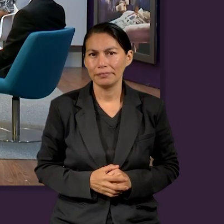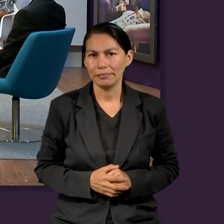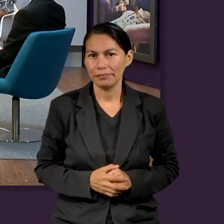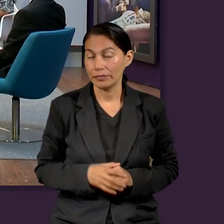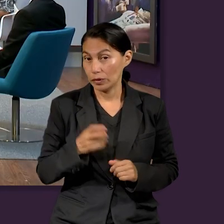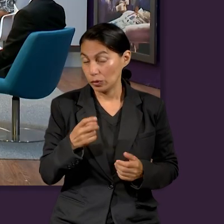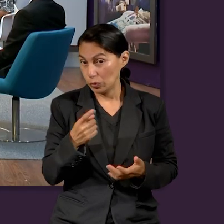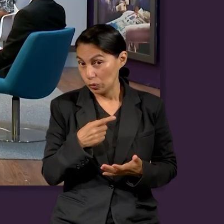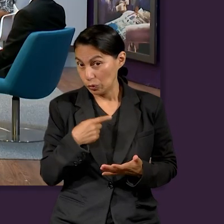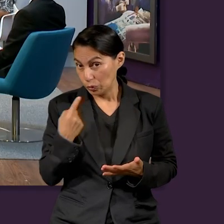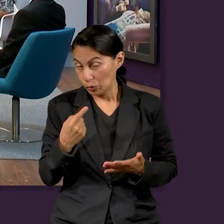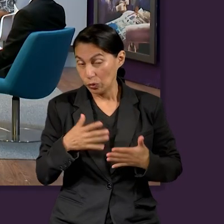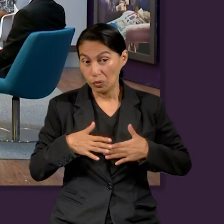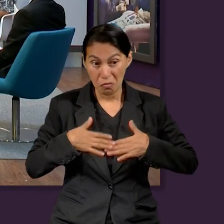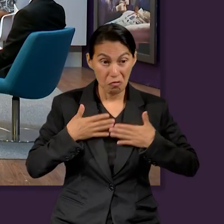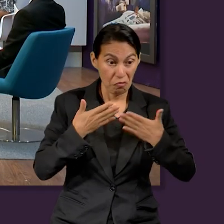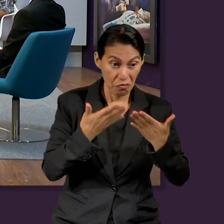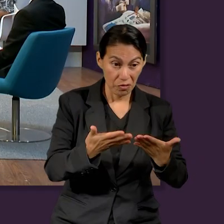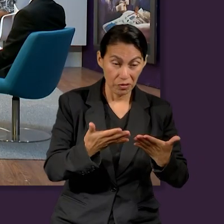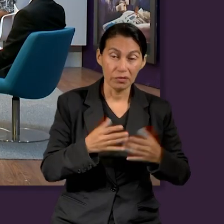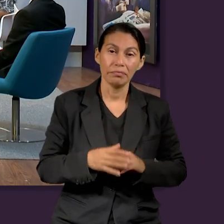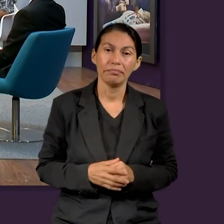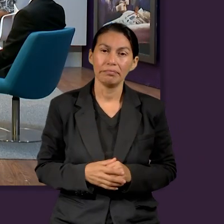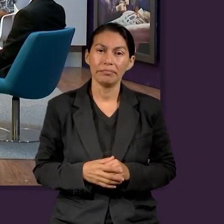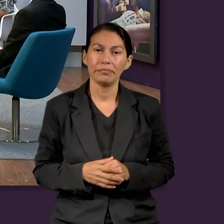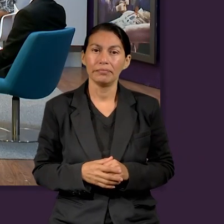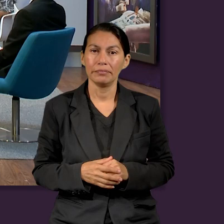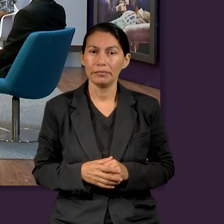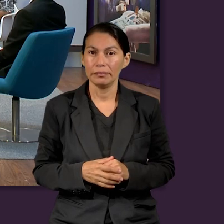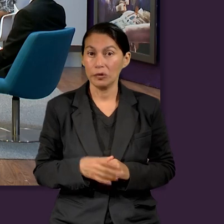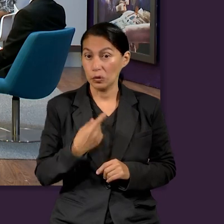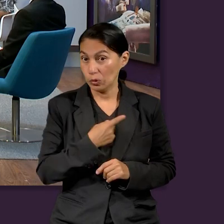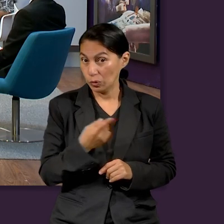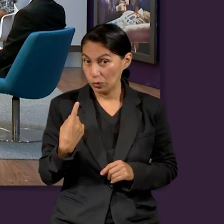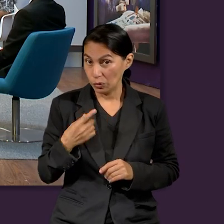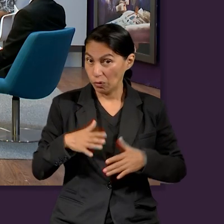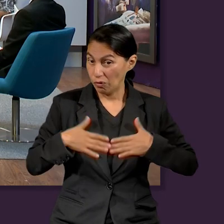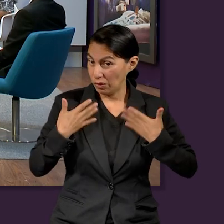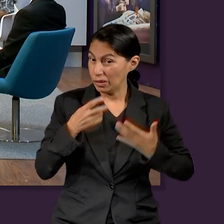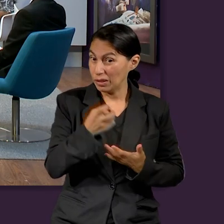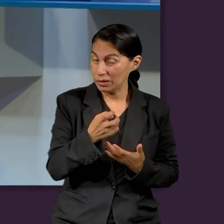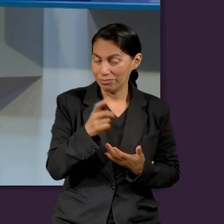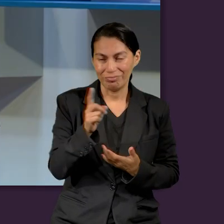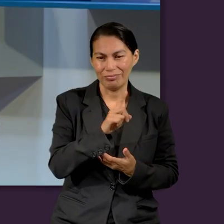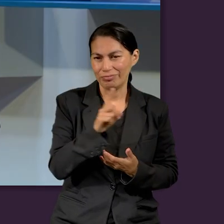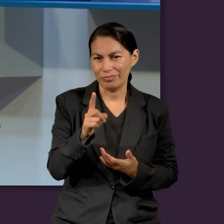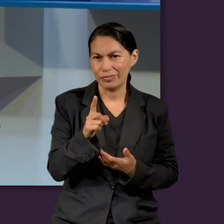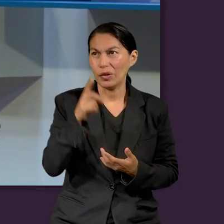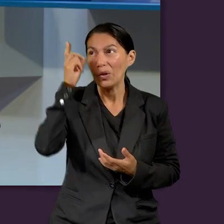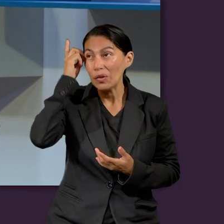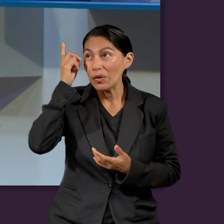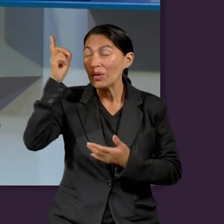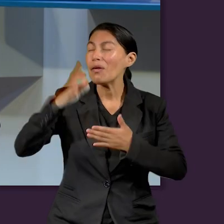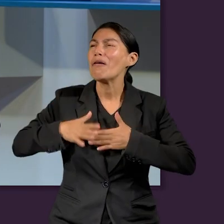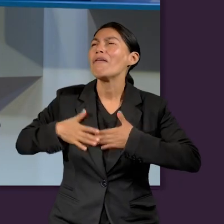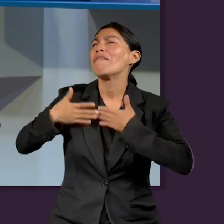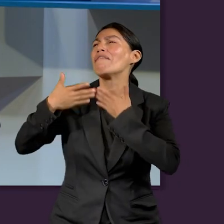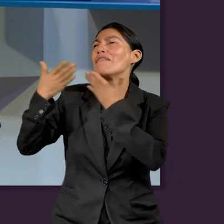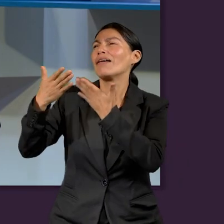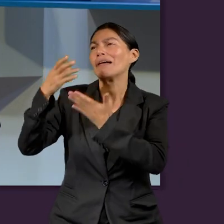Y entonces depositamos confianza en lo humano, cuando debe ser lo divino.